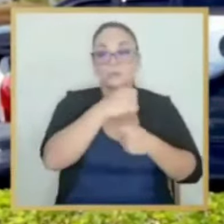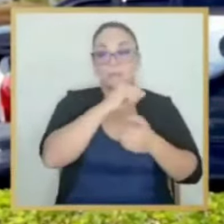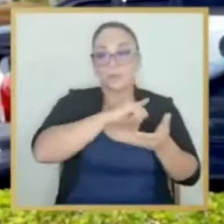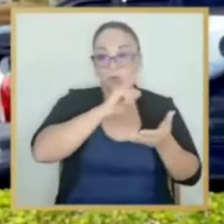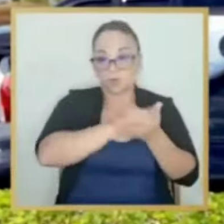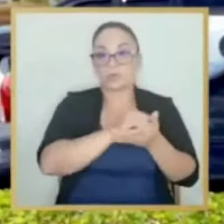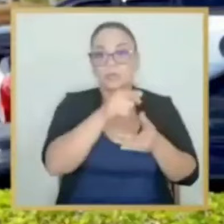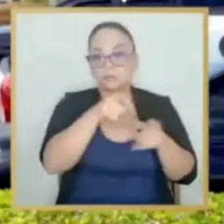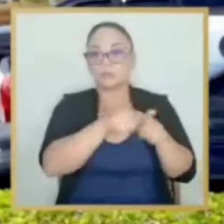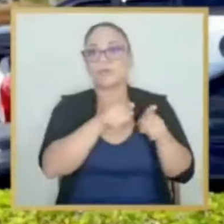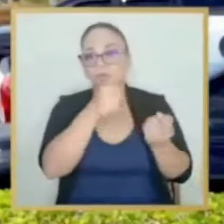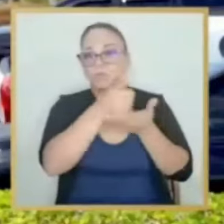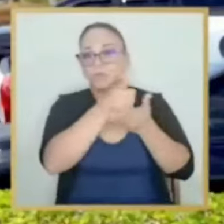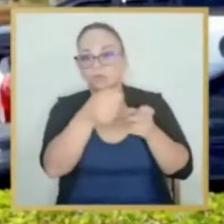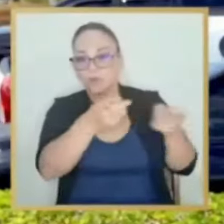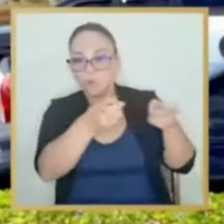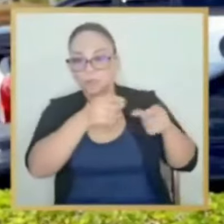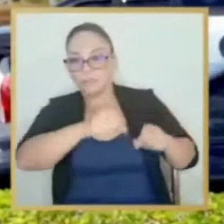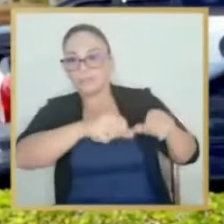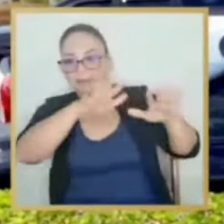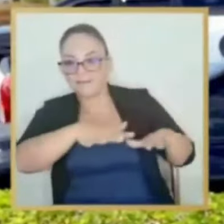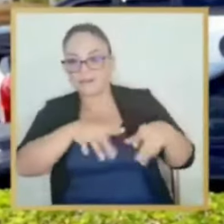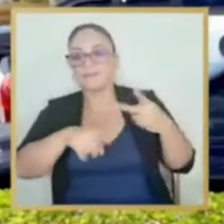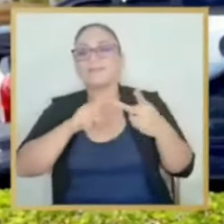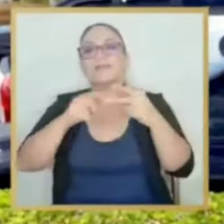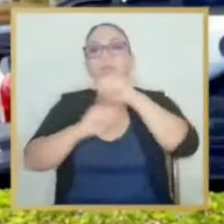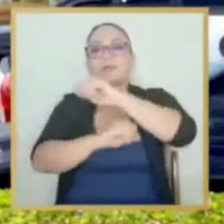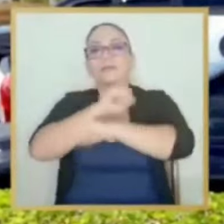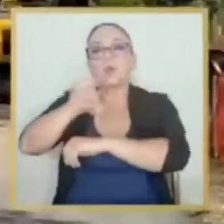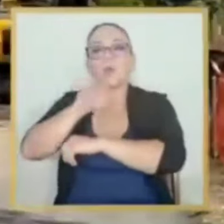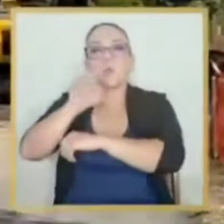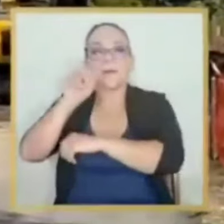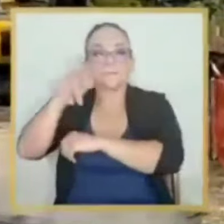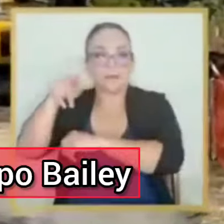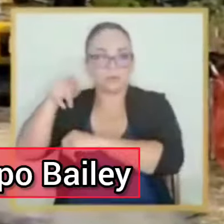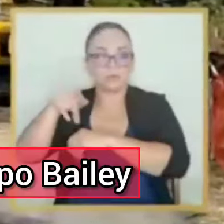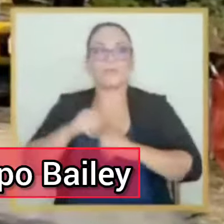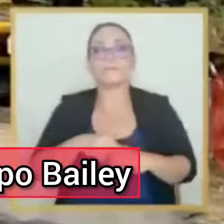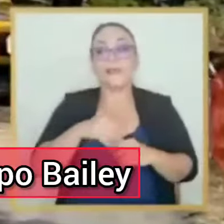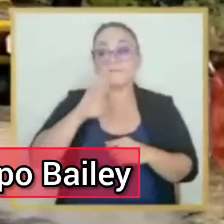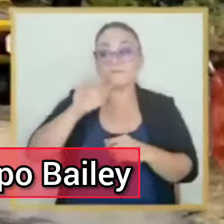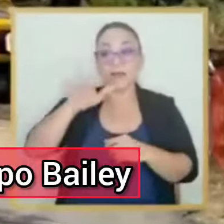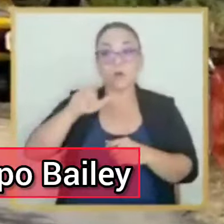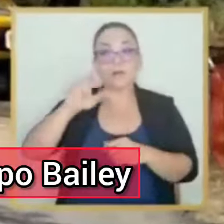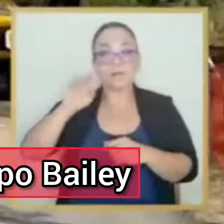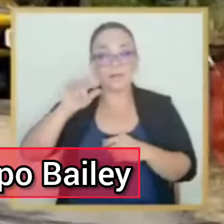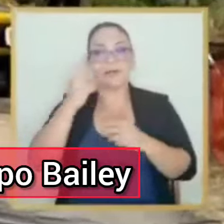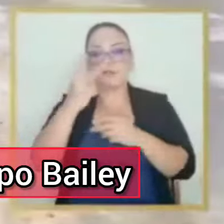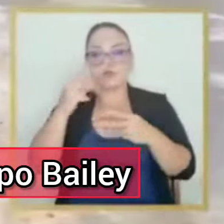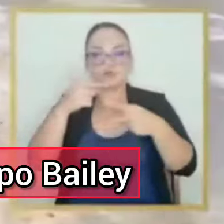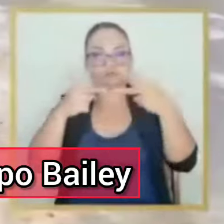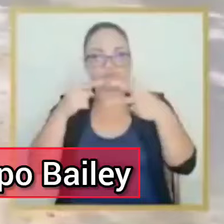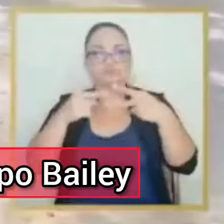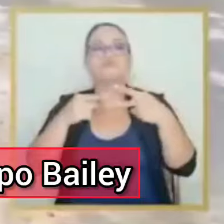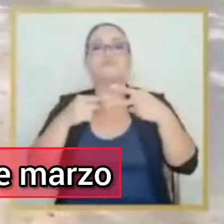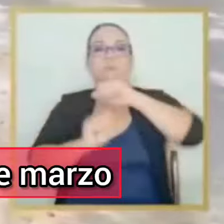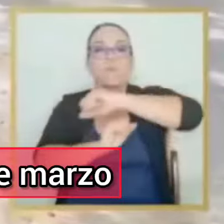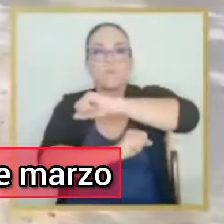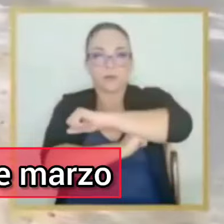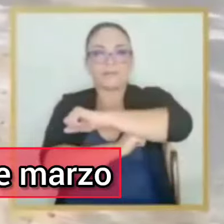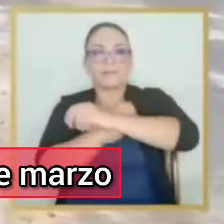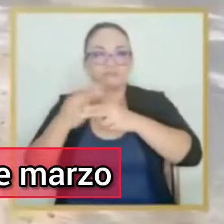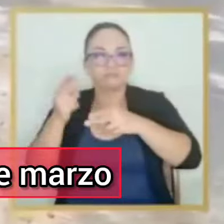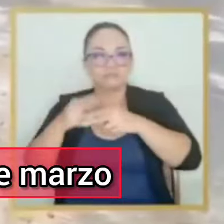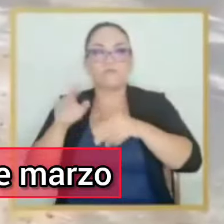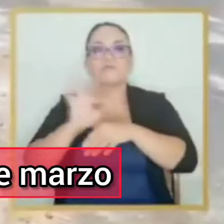Municipalidad de San José, regulando en las inmediaciones de La Sabana y aquí en el Juan Pablo II. En Bajo Los Pledisma se colocarán dos puentes tipo Beiri